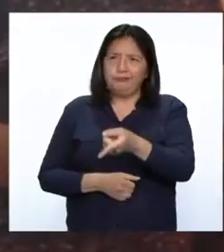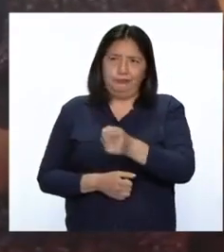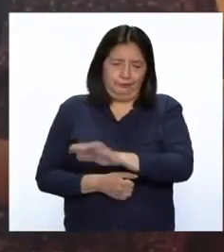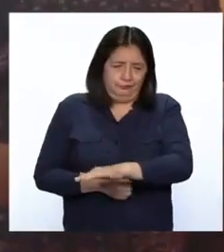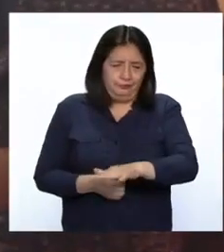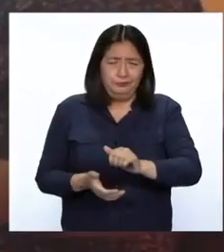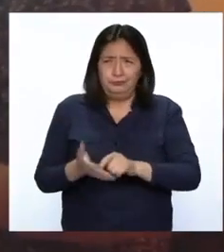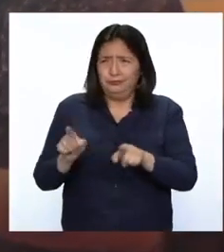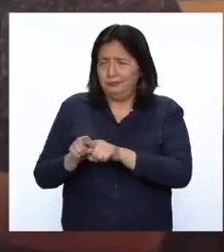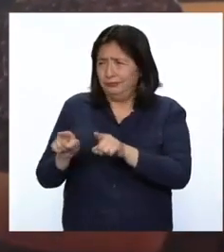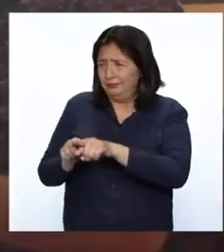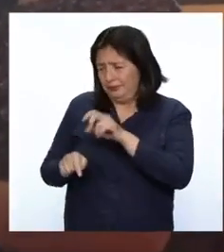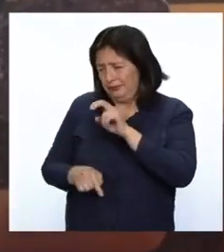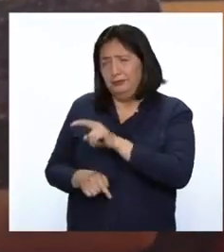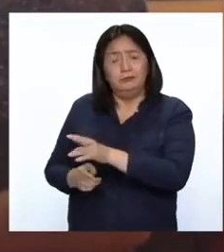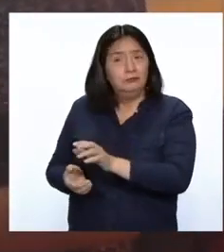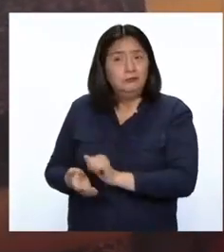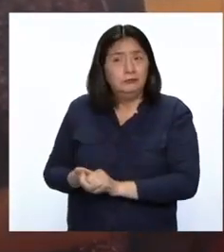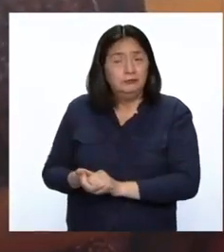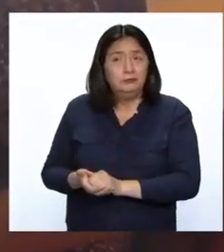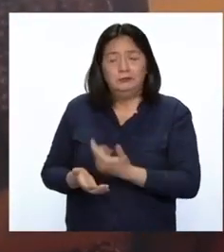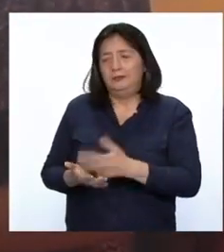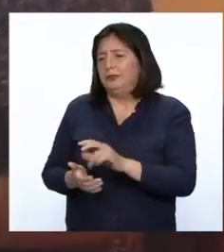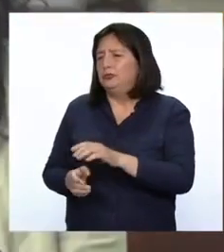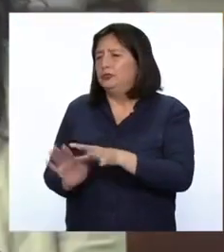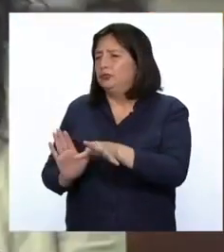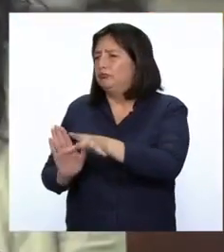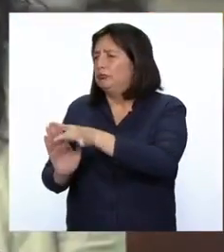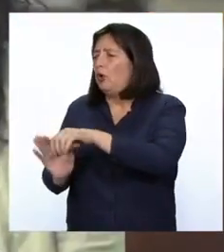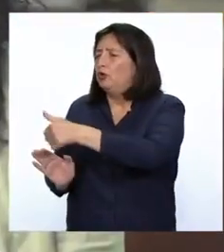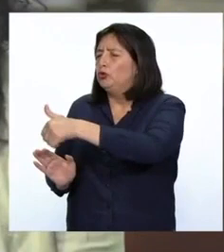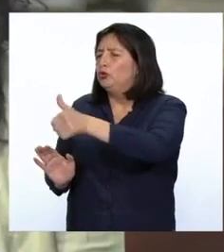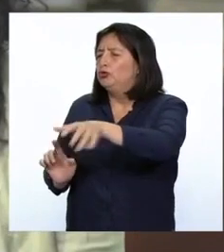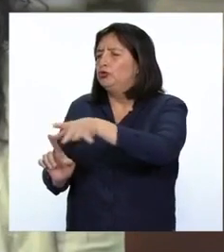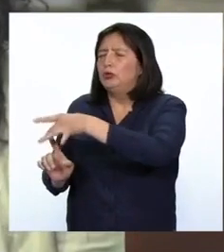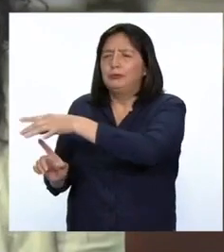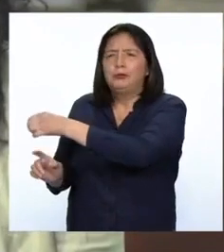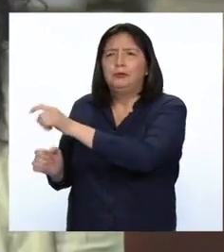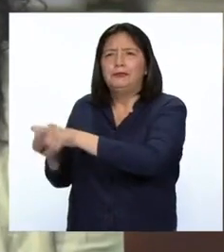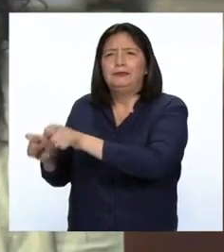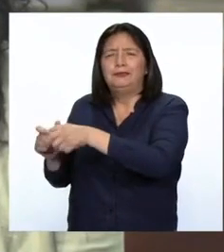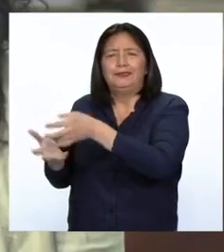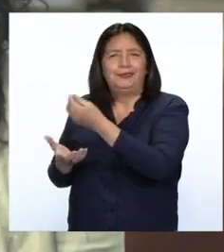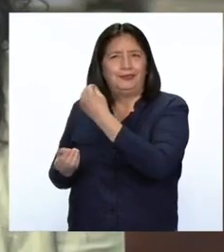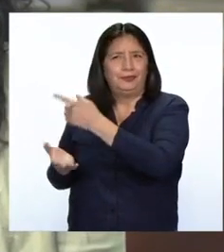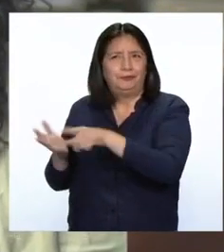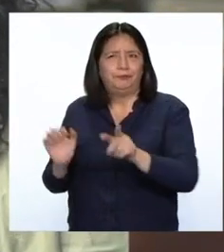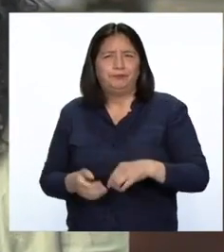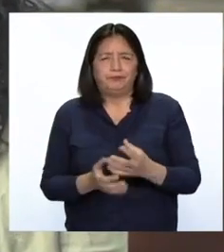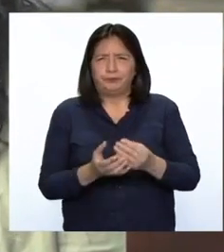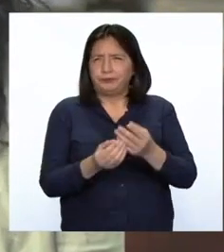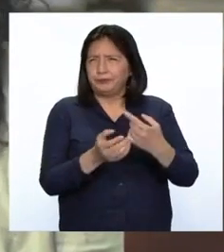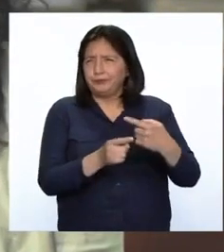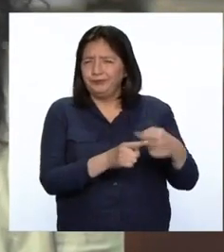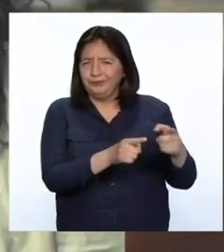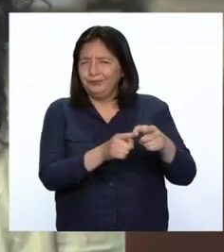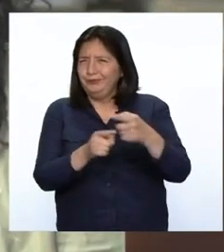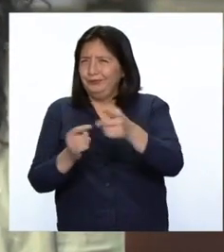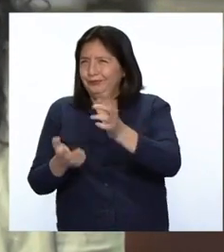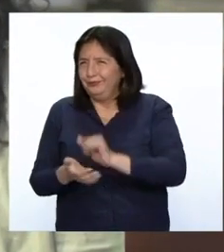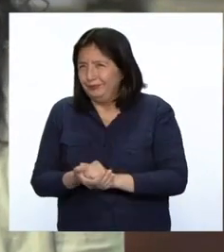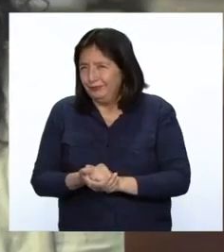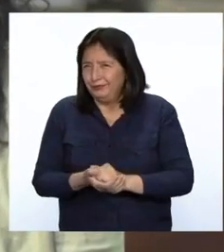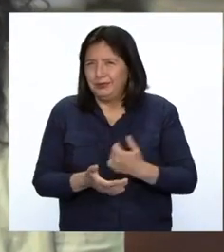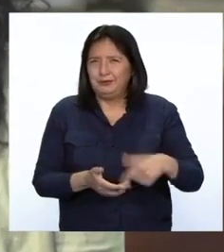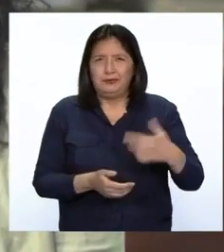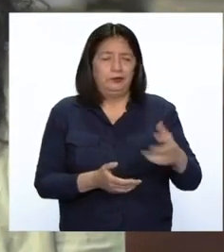conocimiento que le impartiste pueda multiplicarse por niños. En el Perú existen diversos problemas nutricionales, tan diversos como es